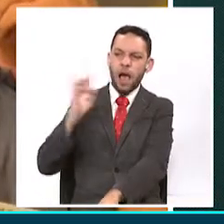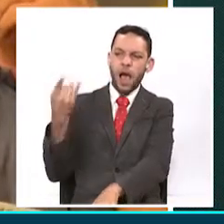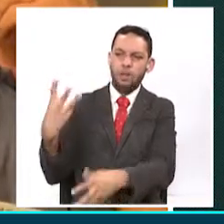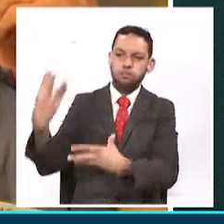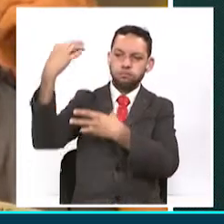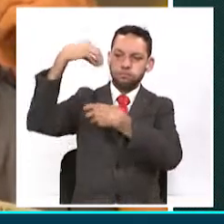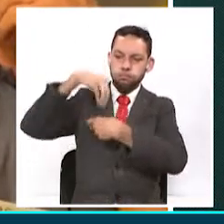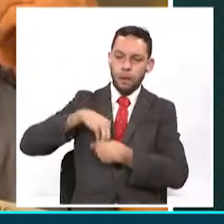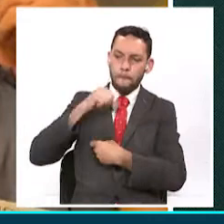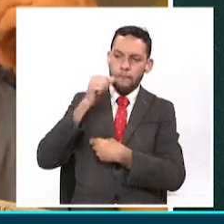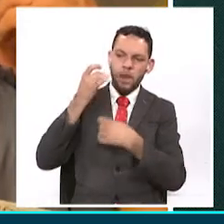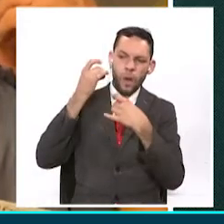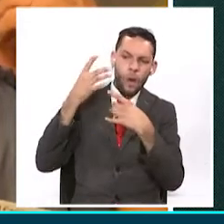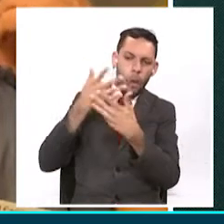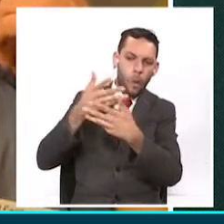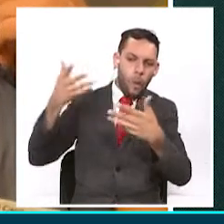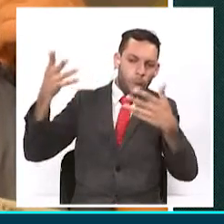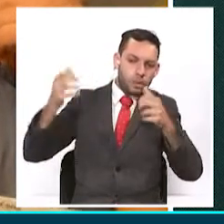al COVID-19.